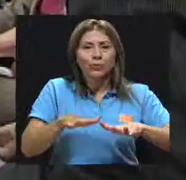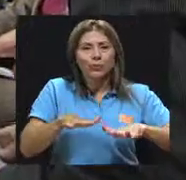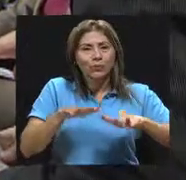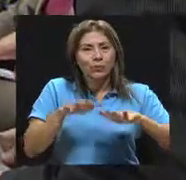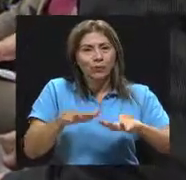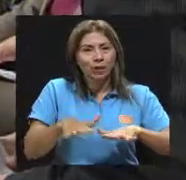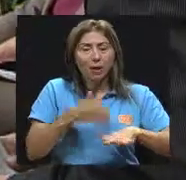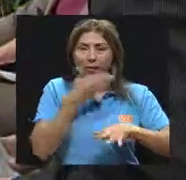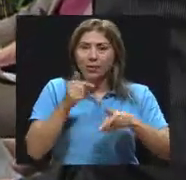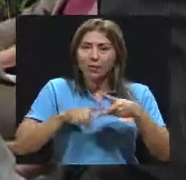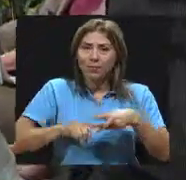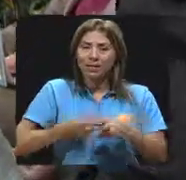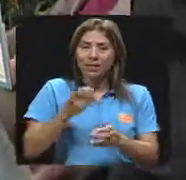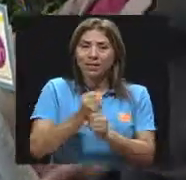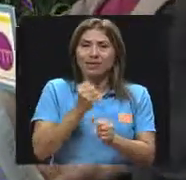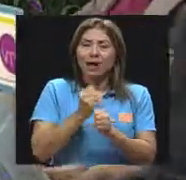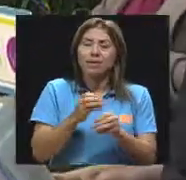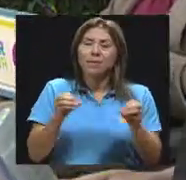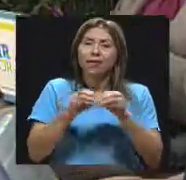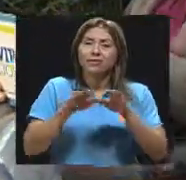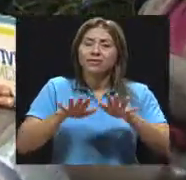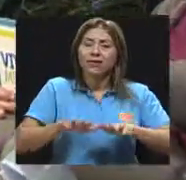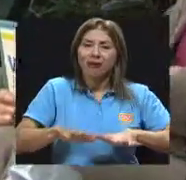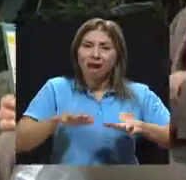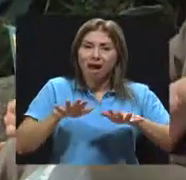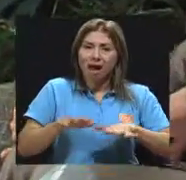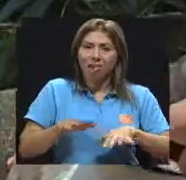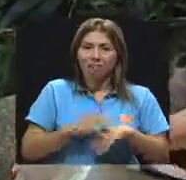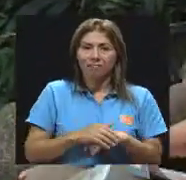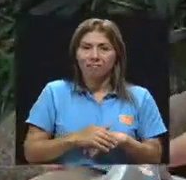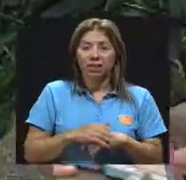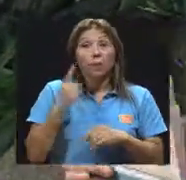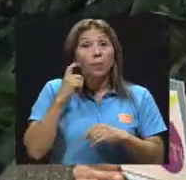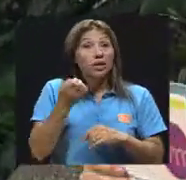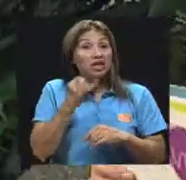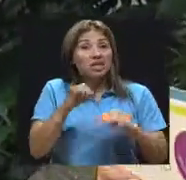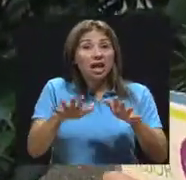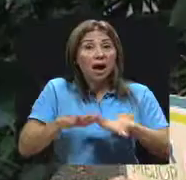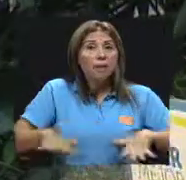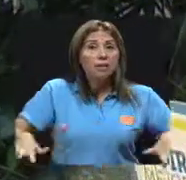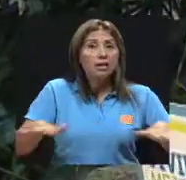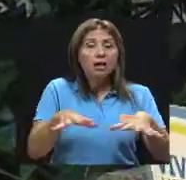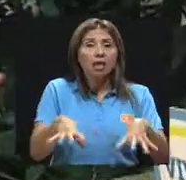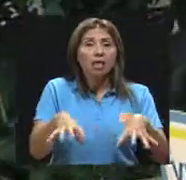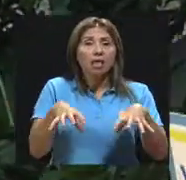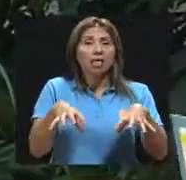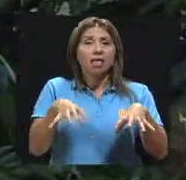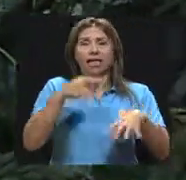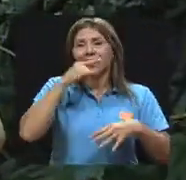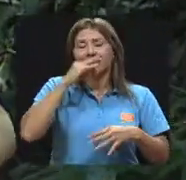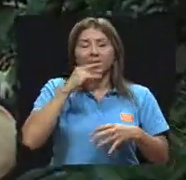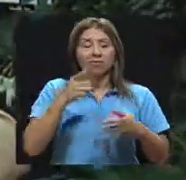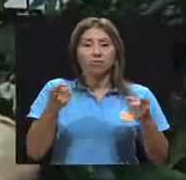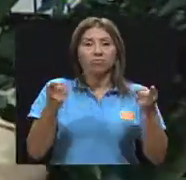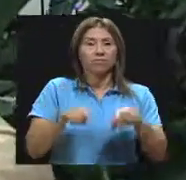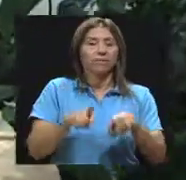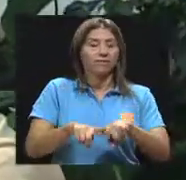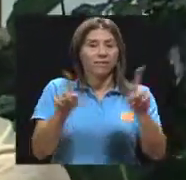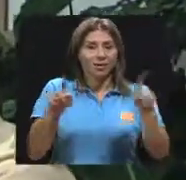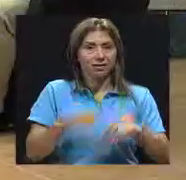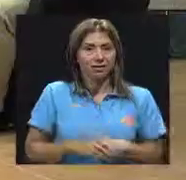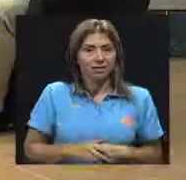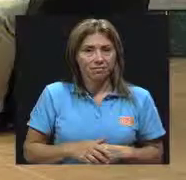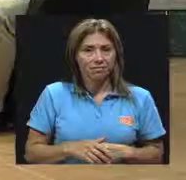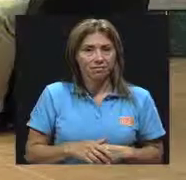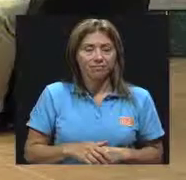más relajada, porque en un ambiente tan estresante el niño más bien reacciona de la manera en la que la mamá no quiere. Esa era